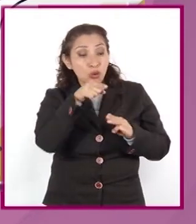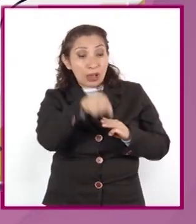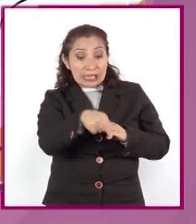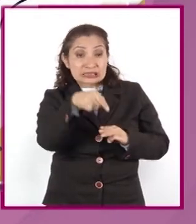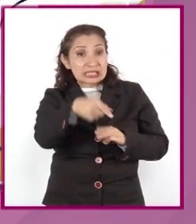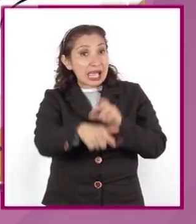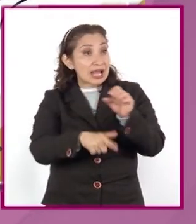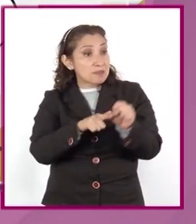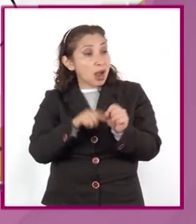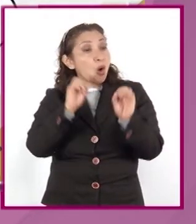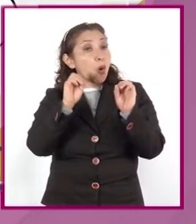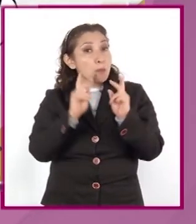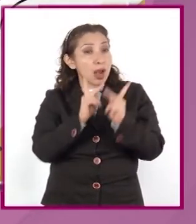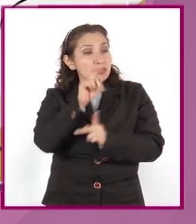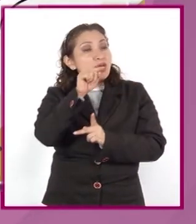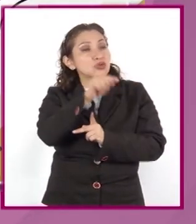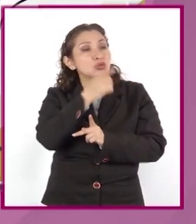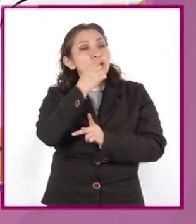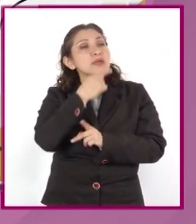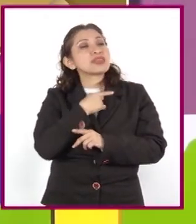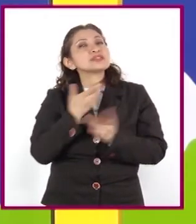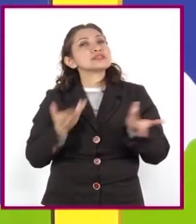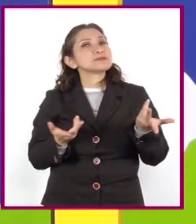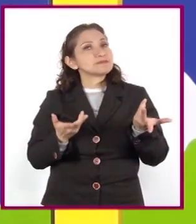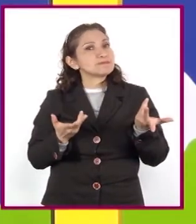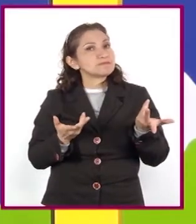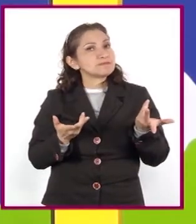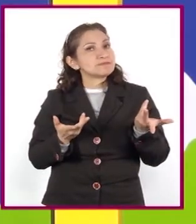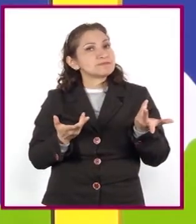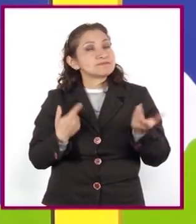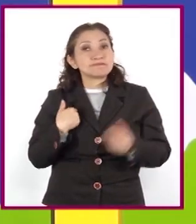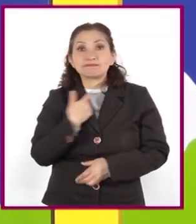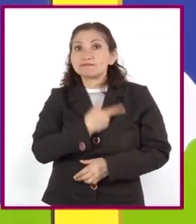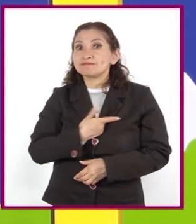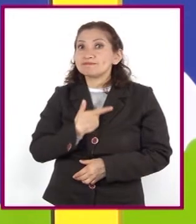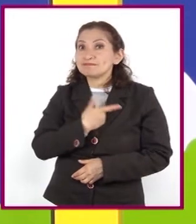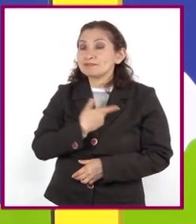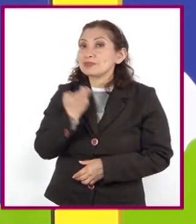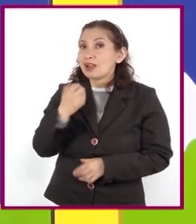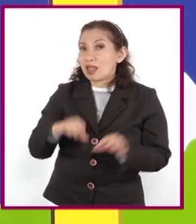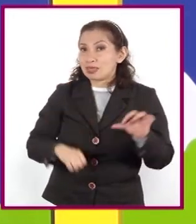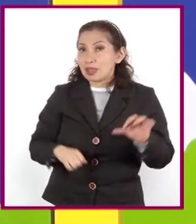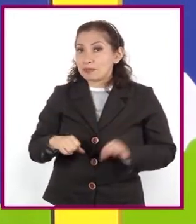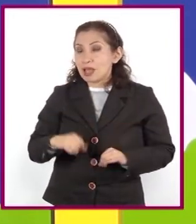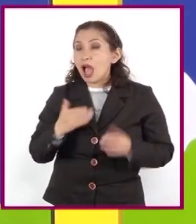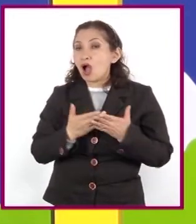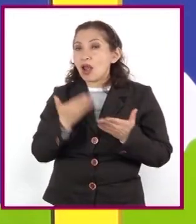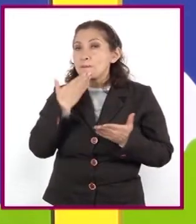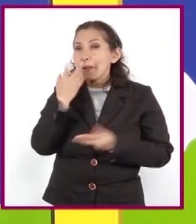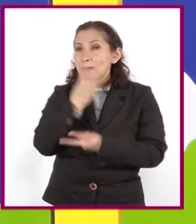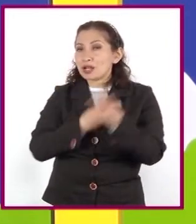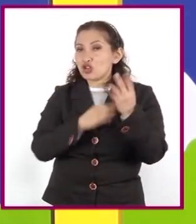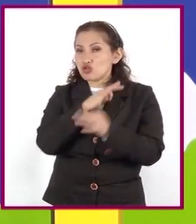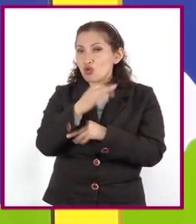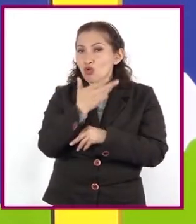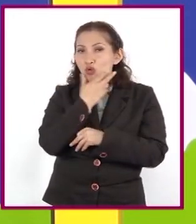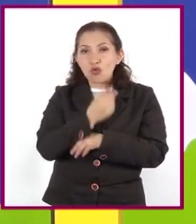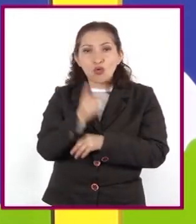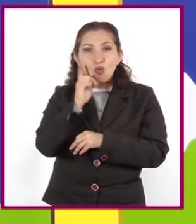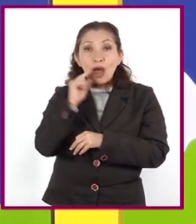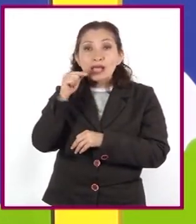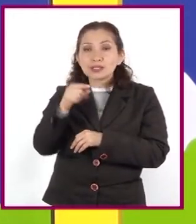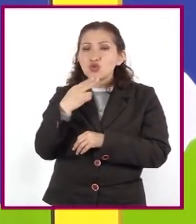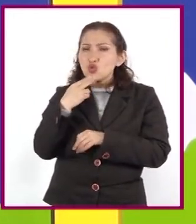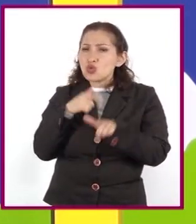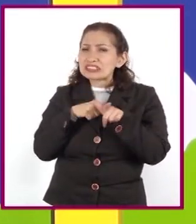importancia, ¿qué nos dirían? Me encanta el reto. Ahora sean bienvenidas y bienvenidos a la